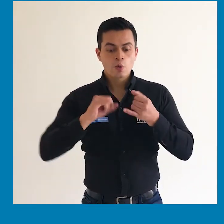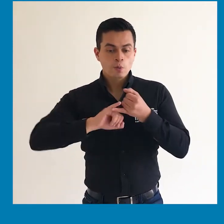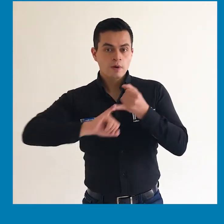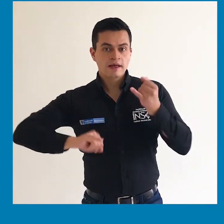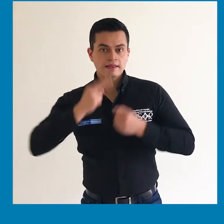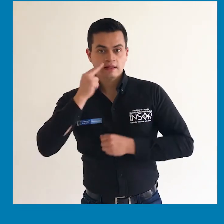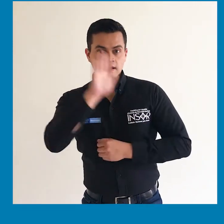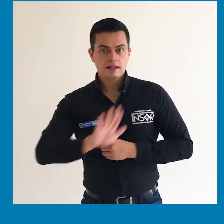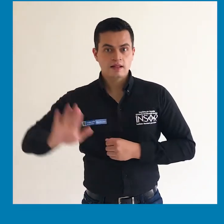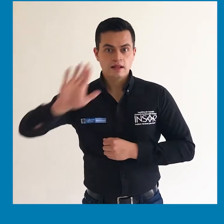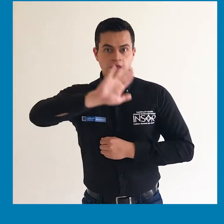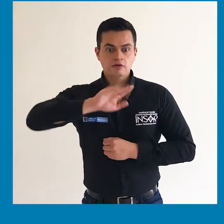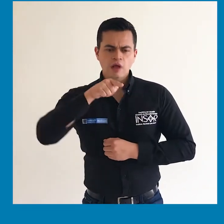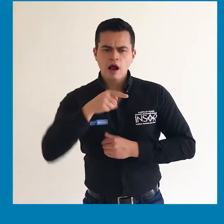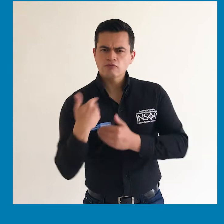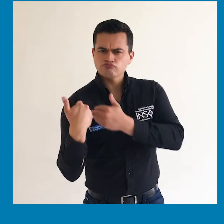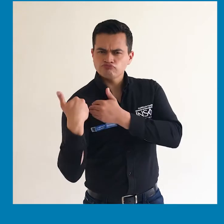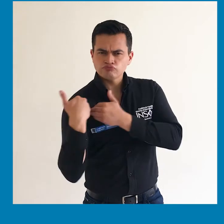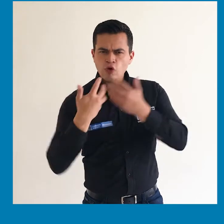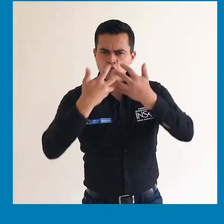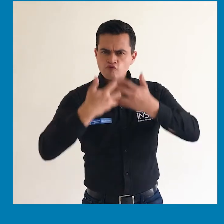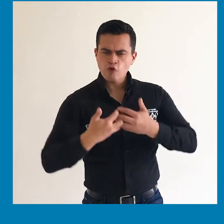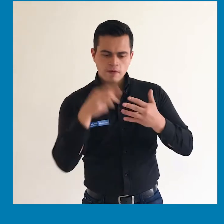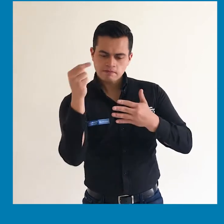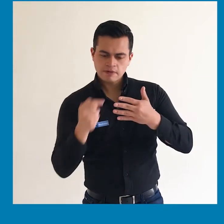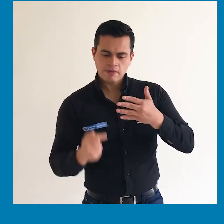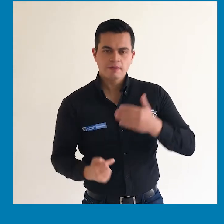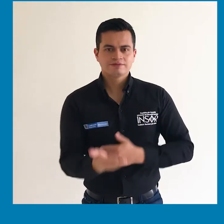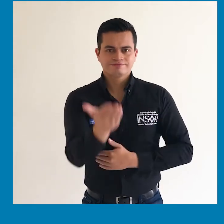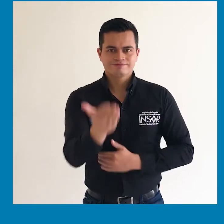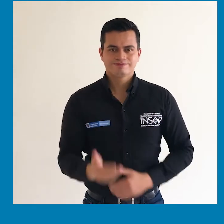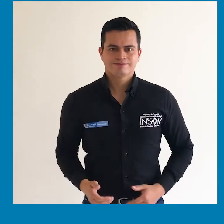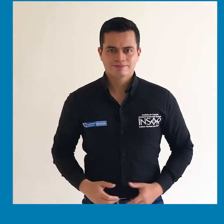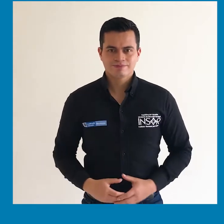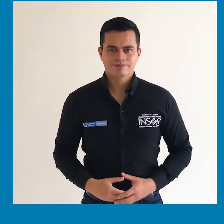Tercero. Funciones del Mecanismo Independiente Nacional.